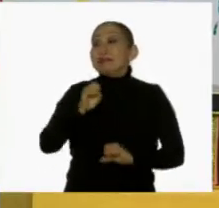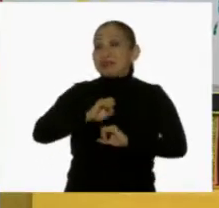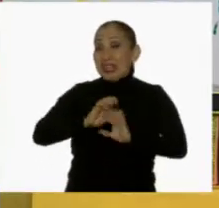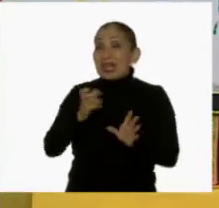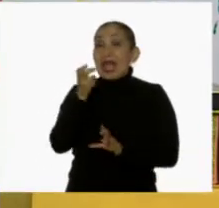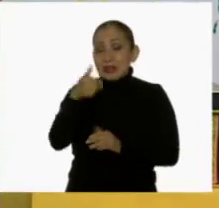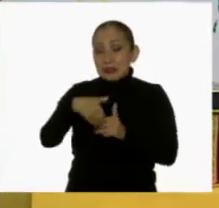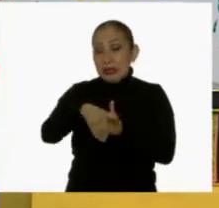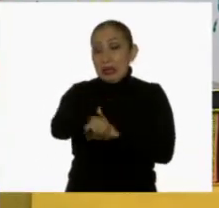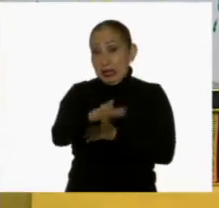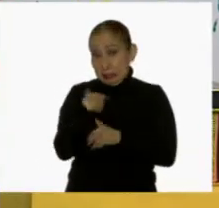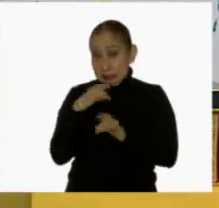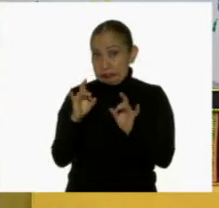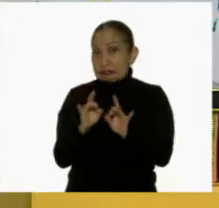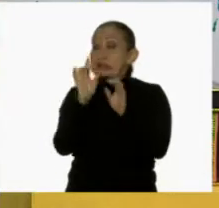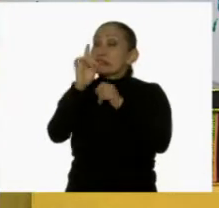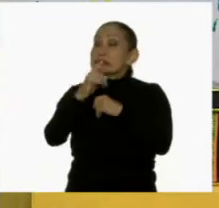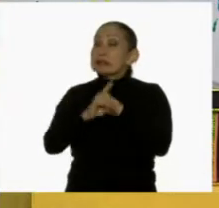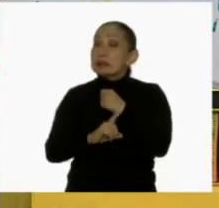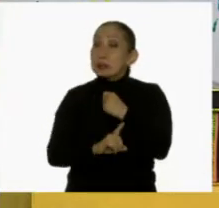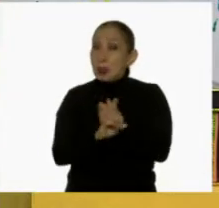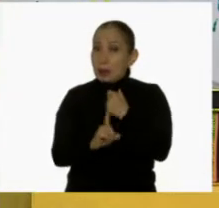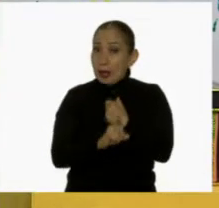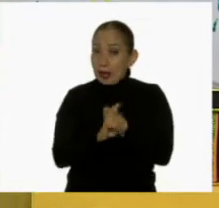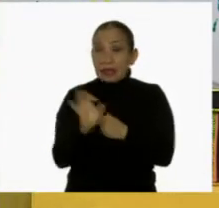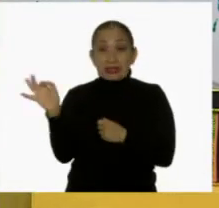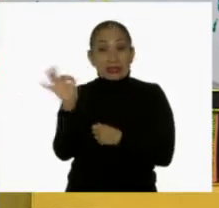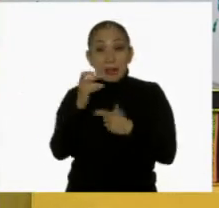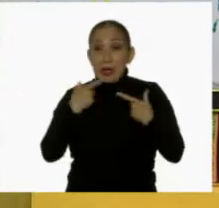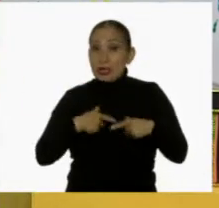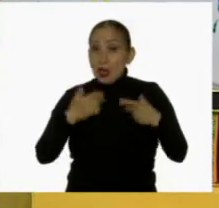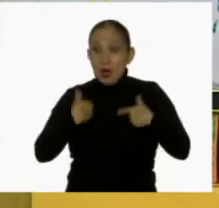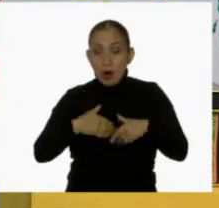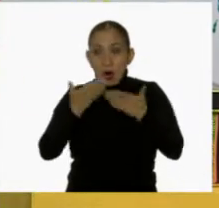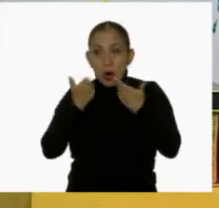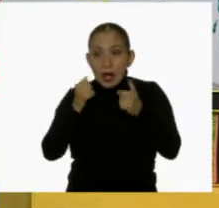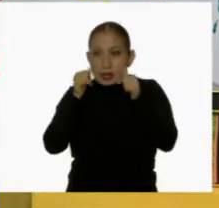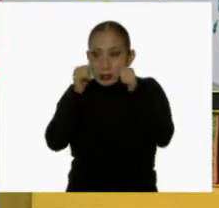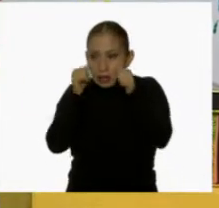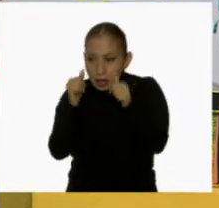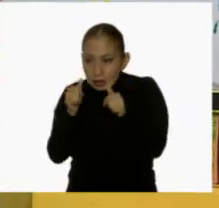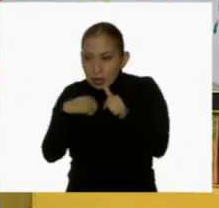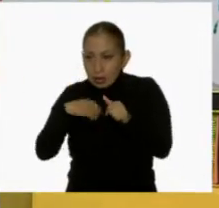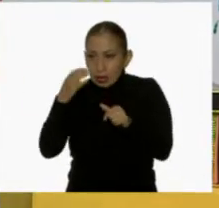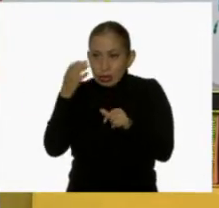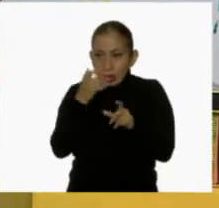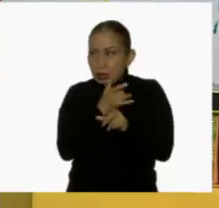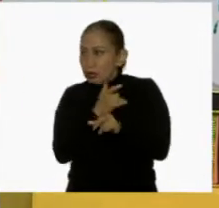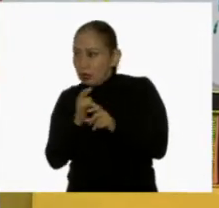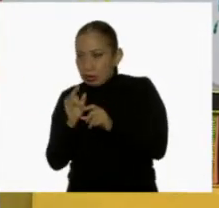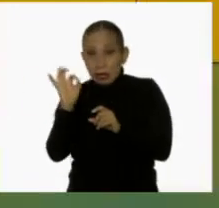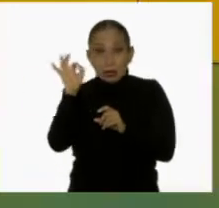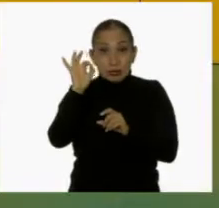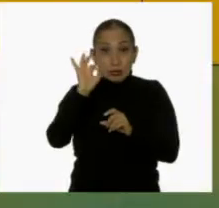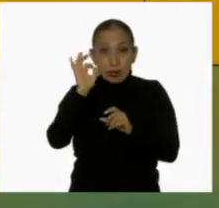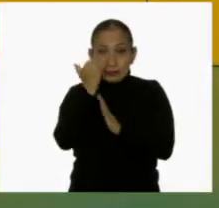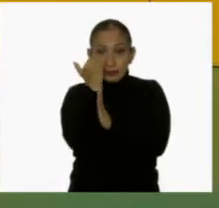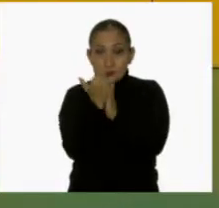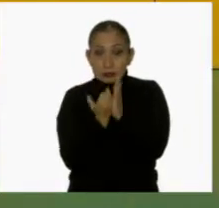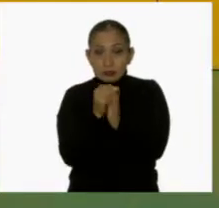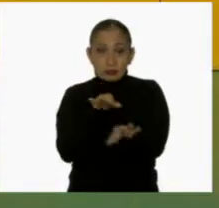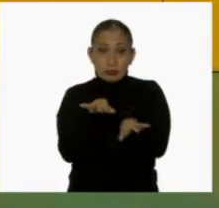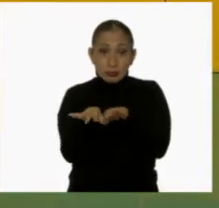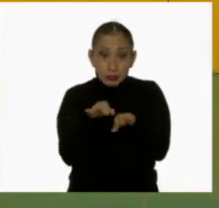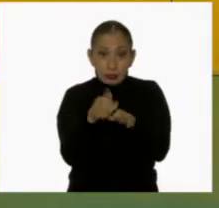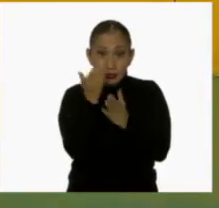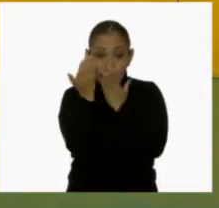tener consecuencias importantes. Pues alguien que no está atento o concentrado, seguramente podría tener un bajo desempeño